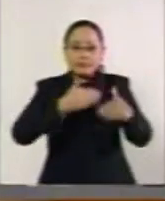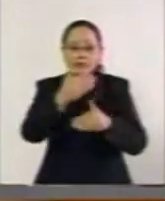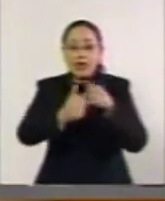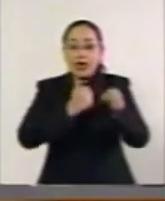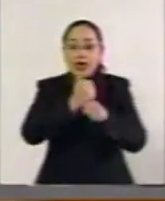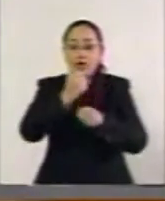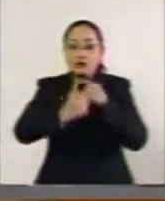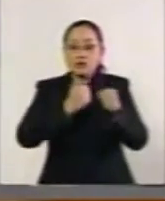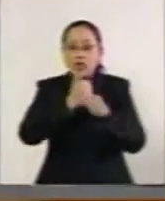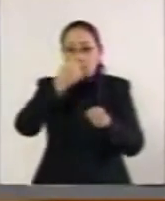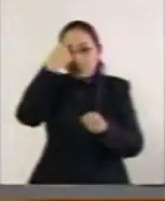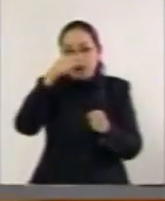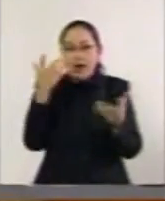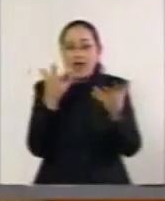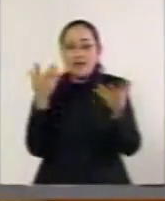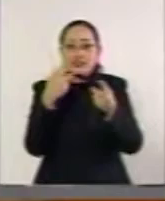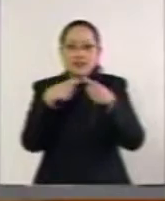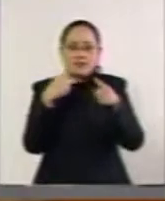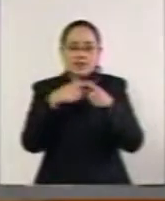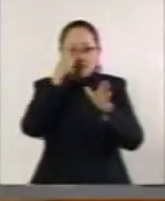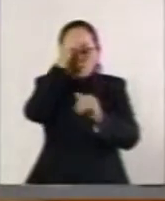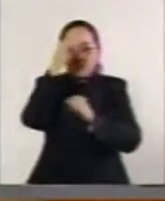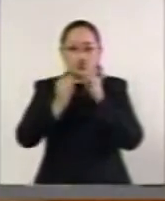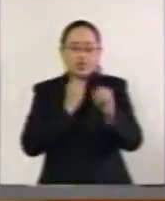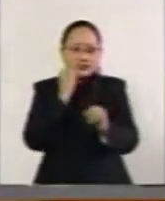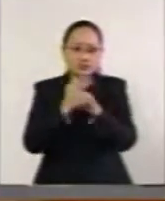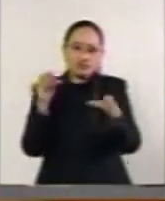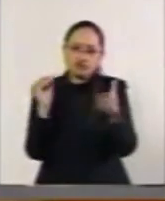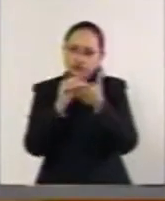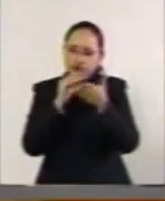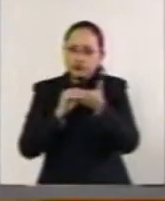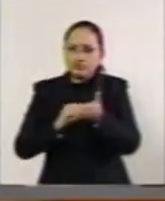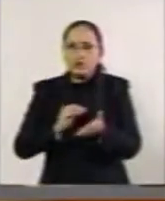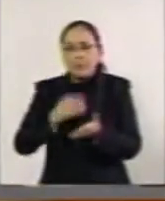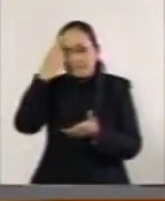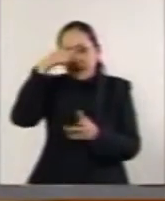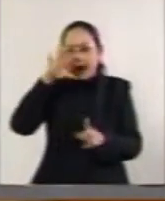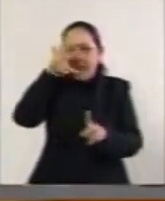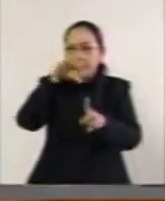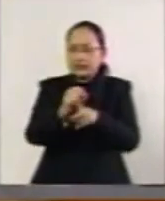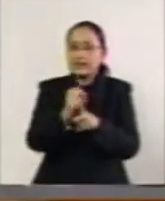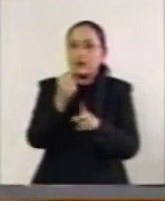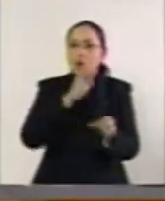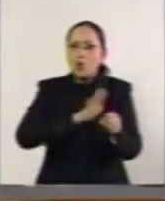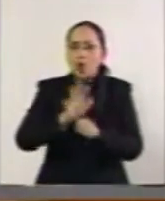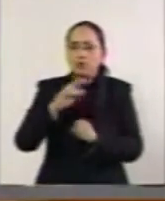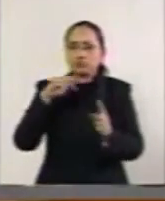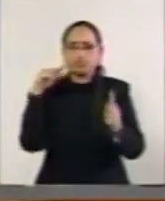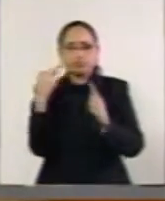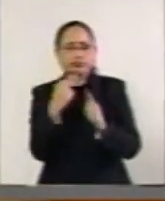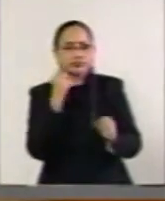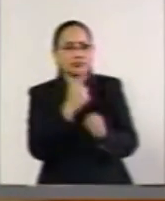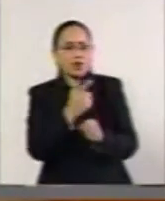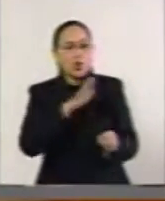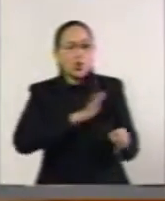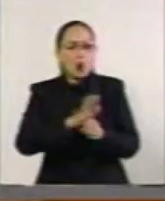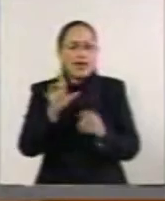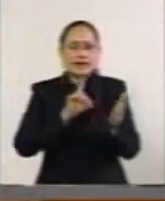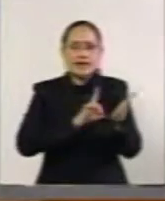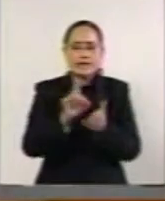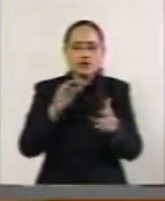al diseño de distintos tratados internacionales para lograr distinguir, visibilizar los derechos